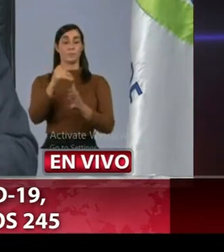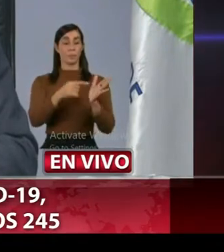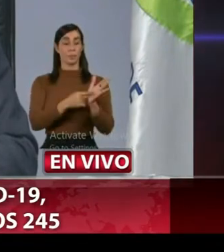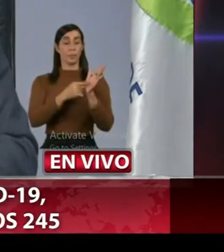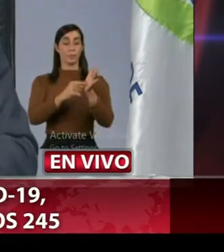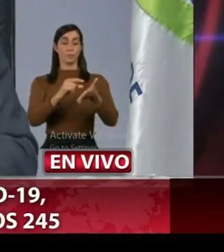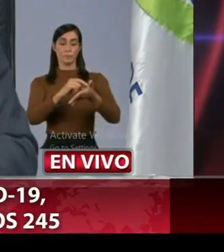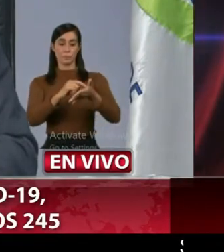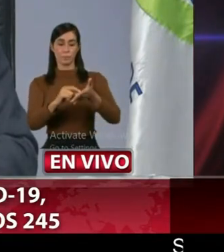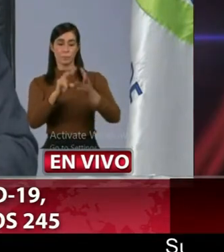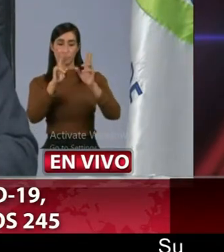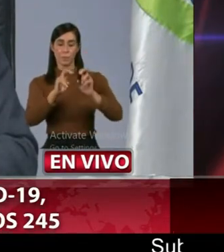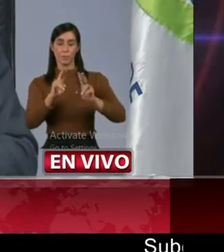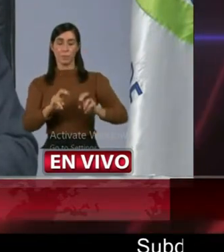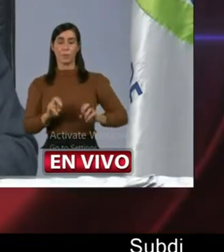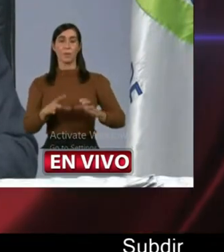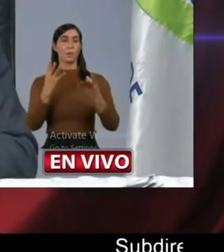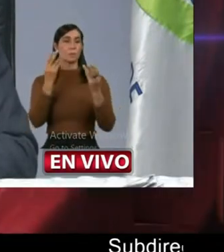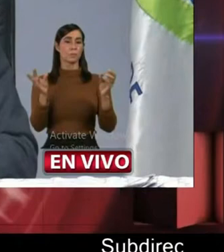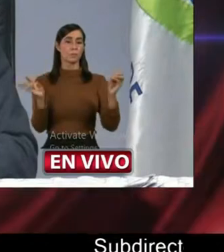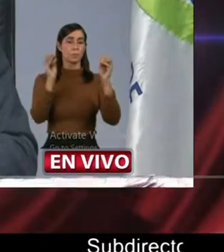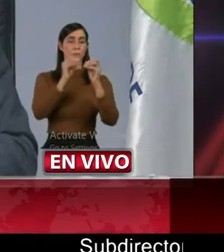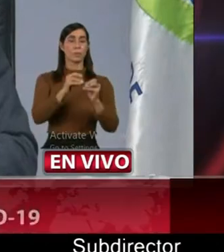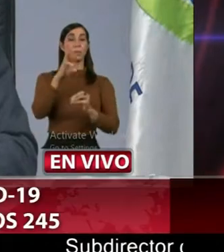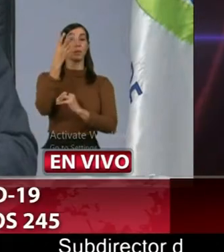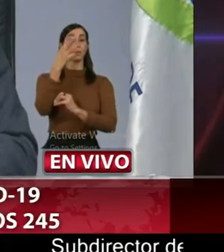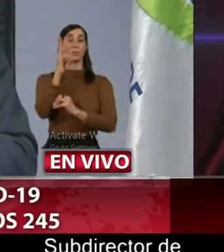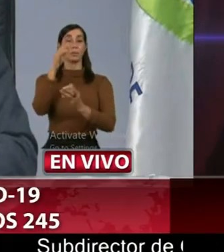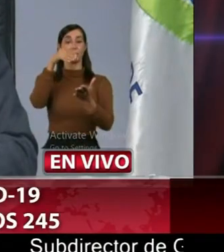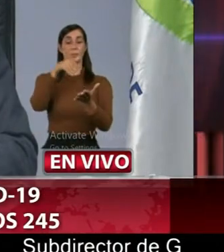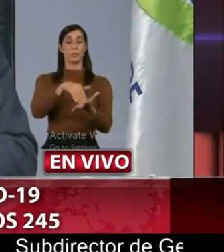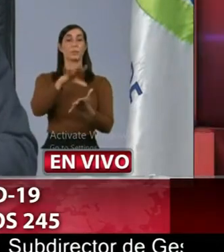procesadas 16.973